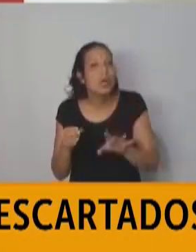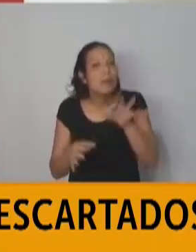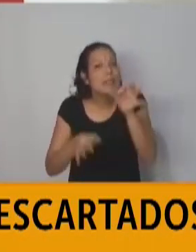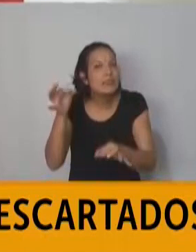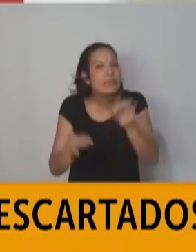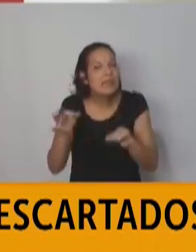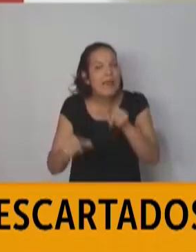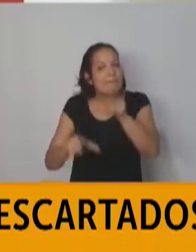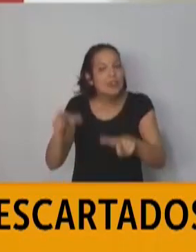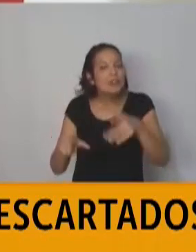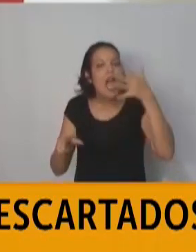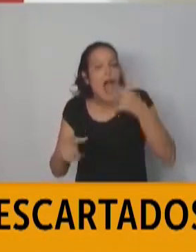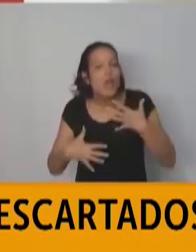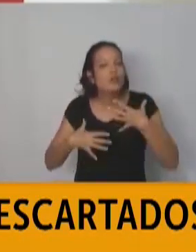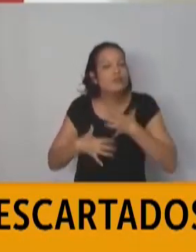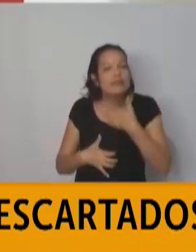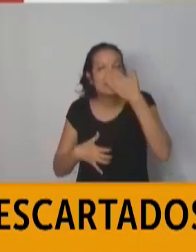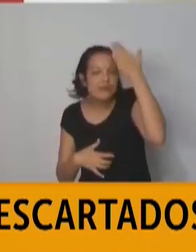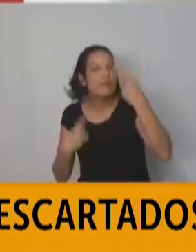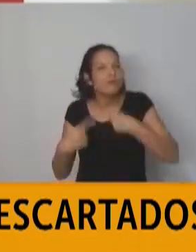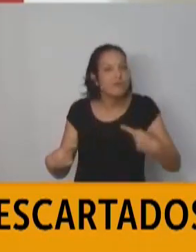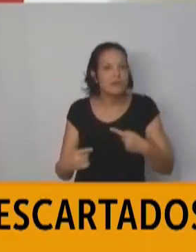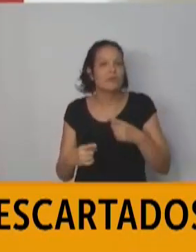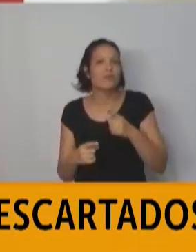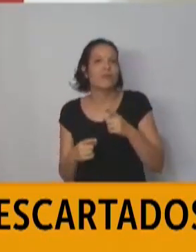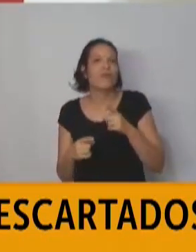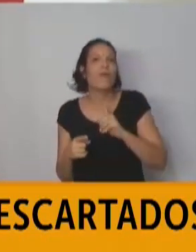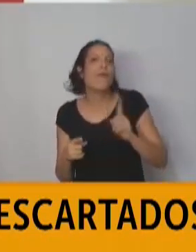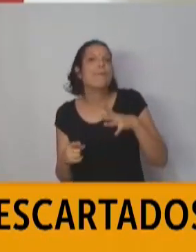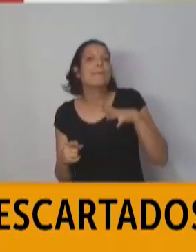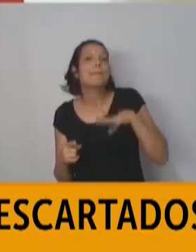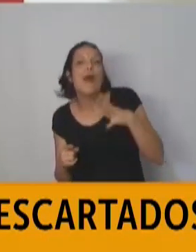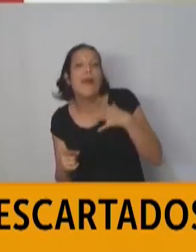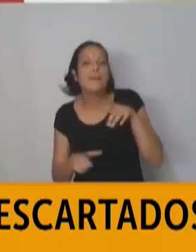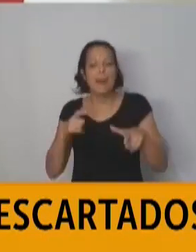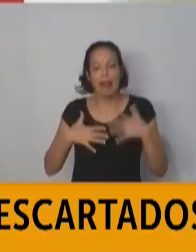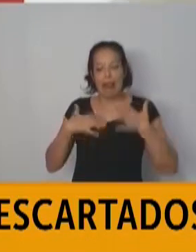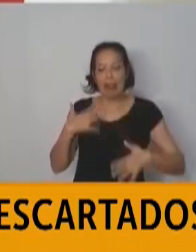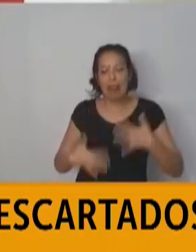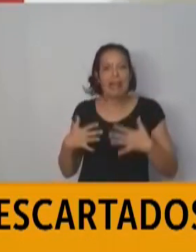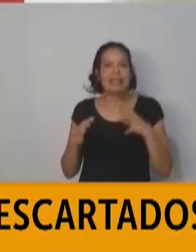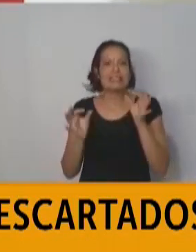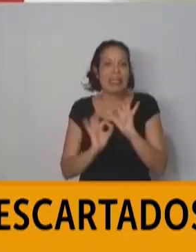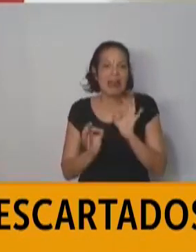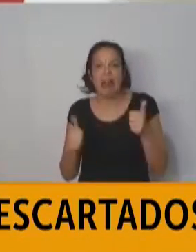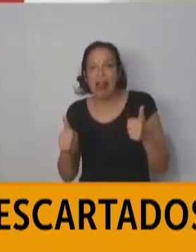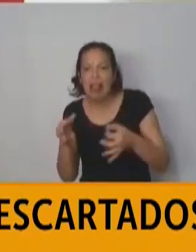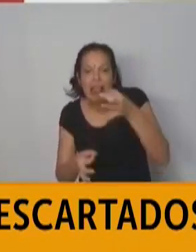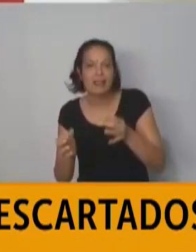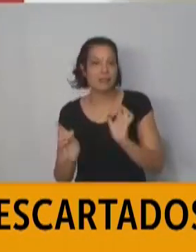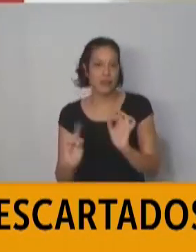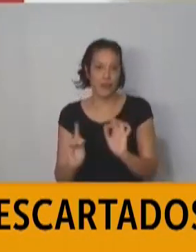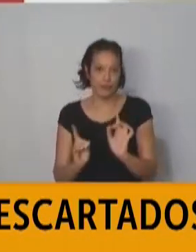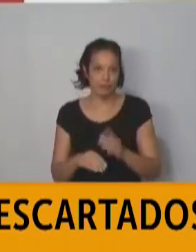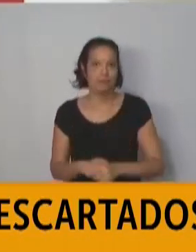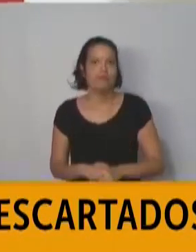personas que tengan síntomas. No se van a hacer estudios para personas que son asintomáticas para ver si tienen o no la detección, se detecta